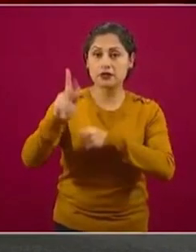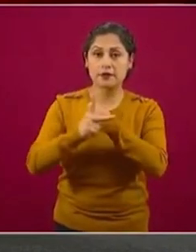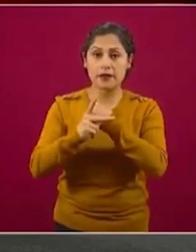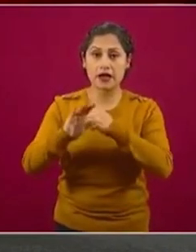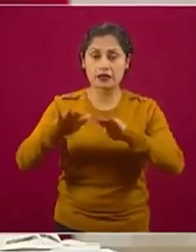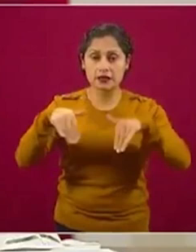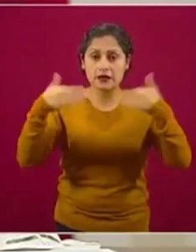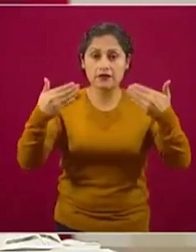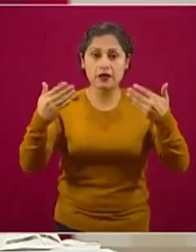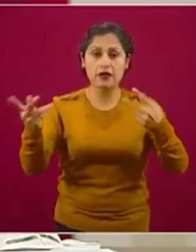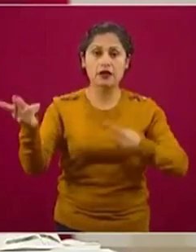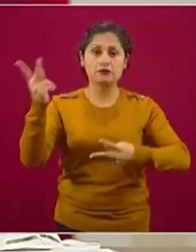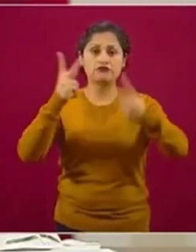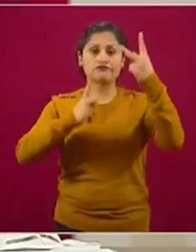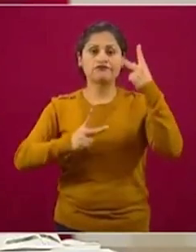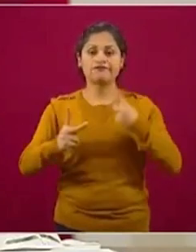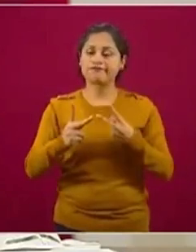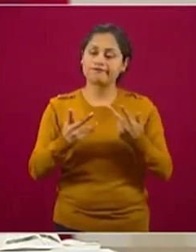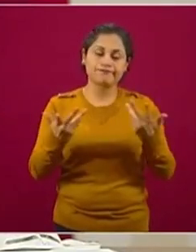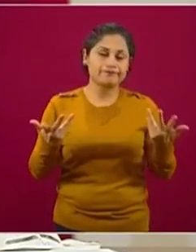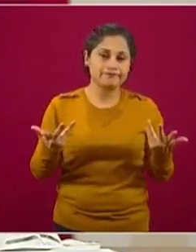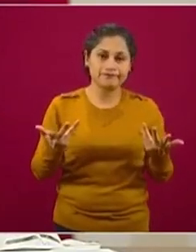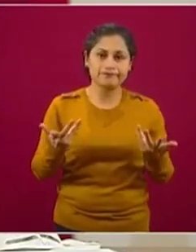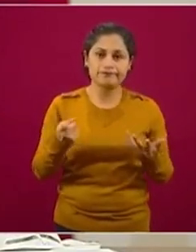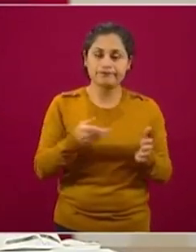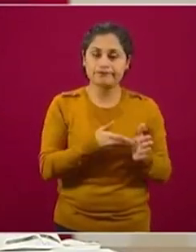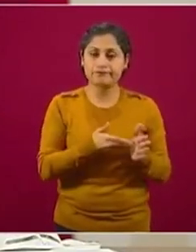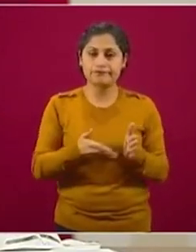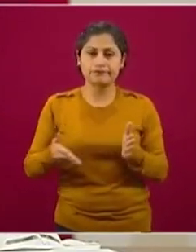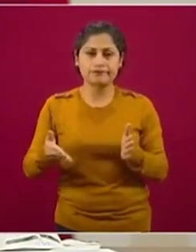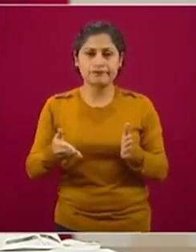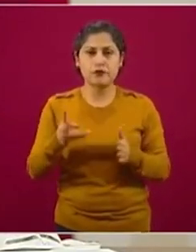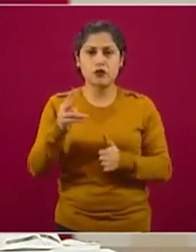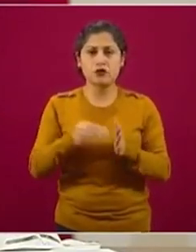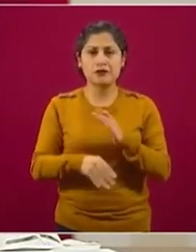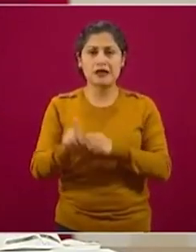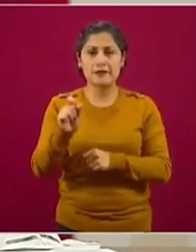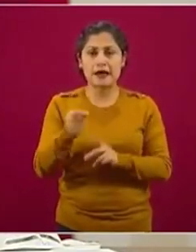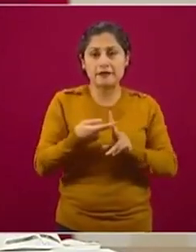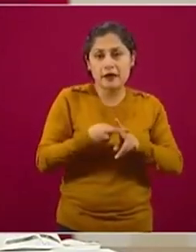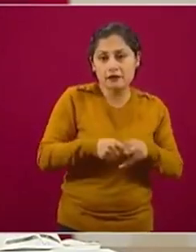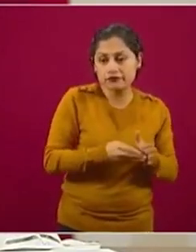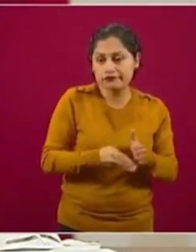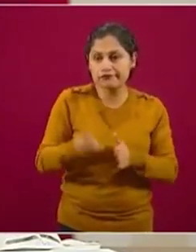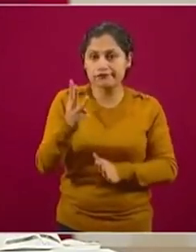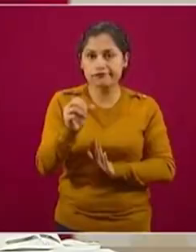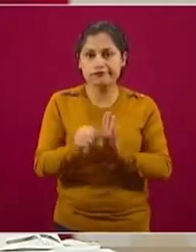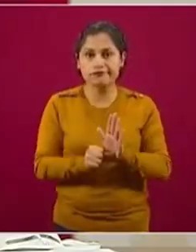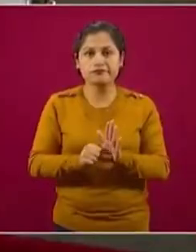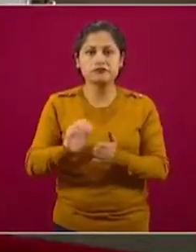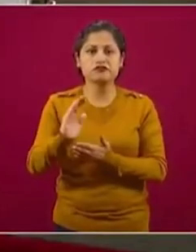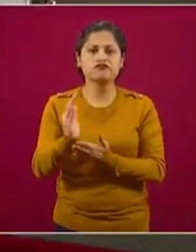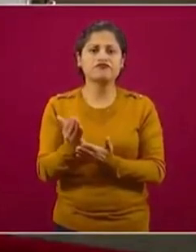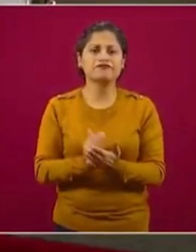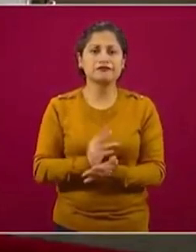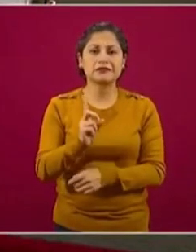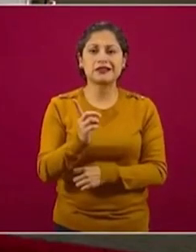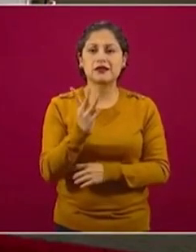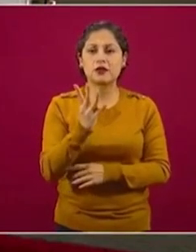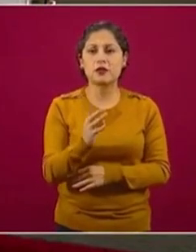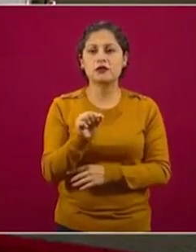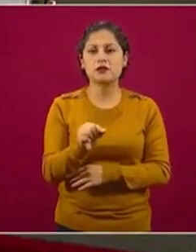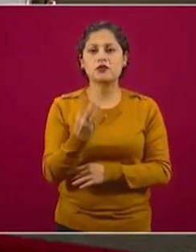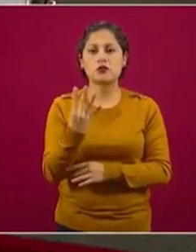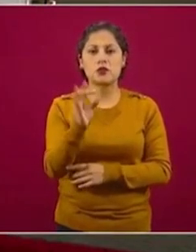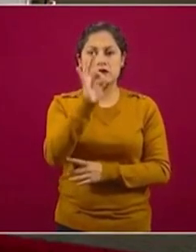tan solo en el primer trimestre del 2020, se vio disminuida en un 34.4 por